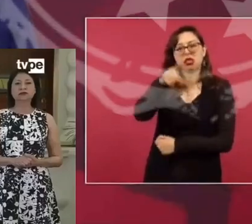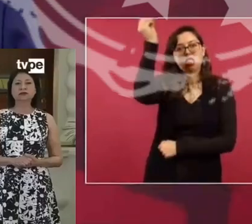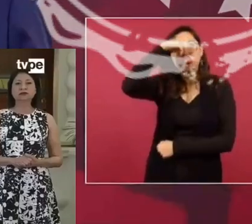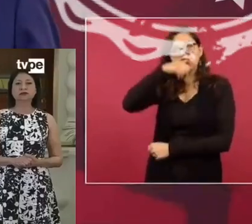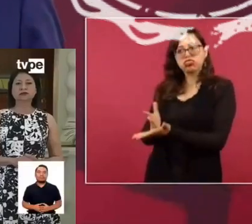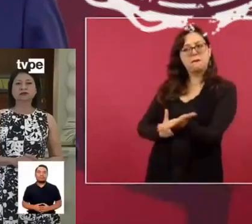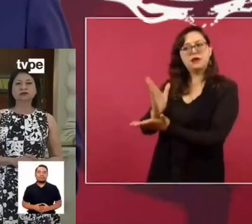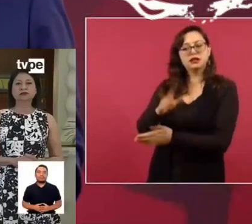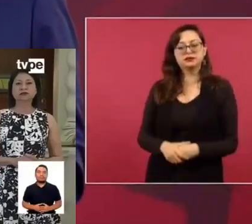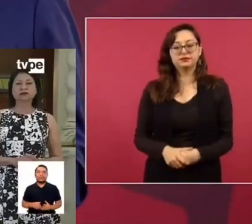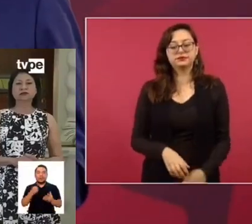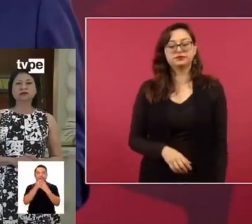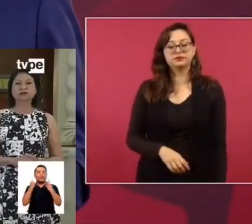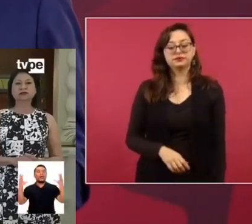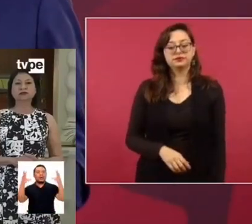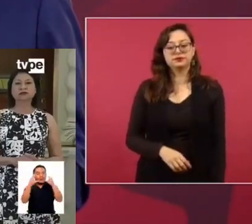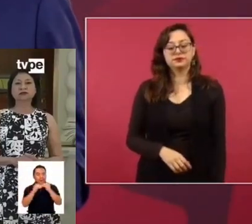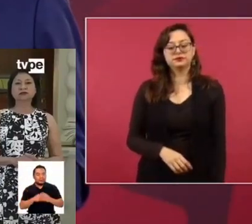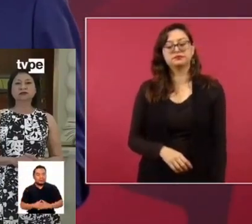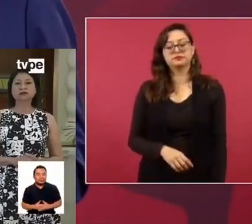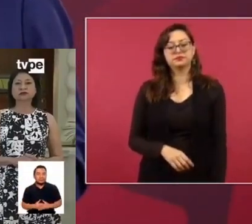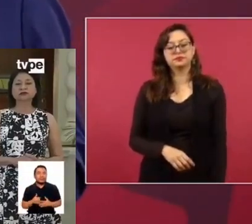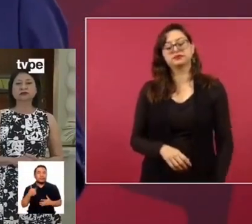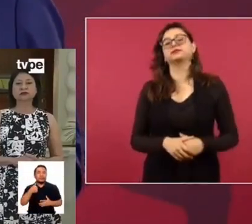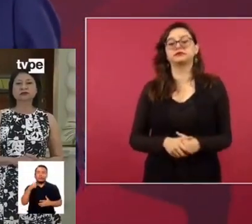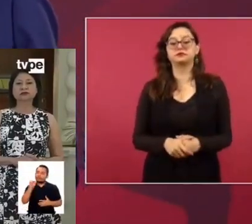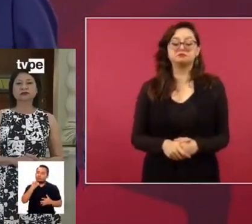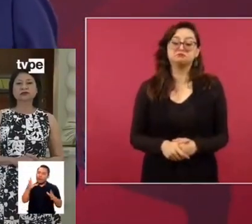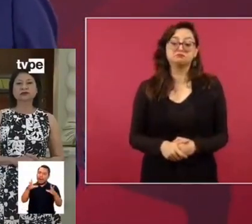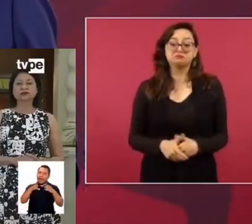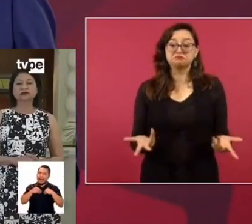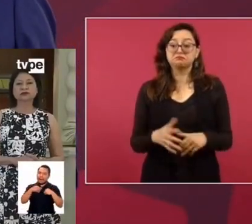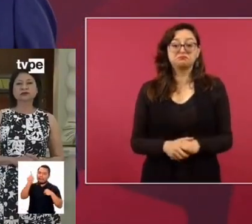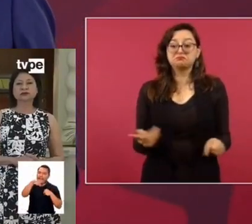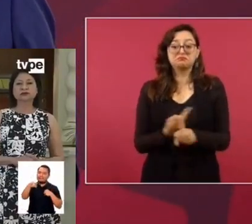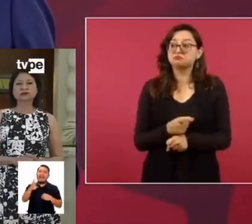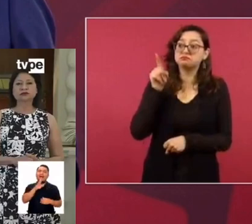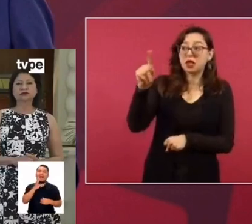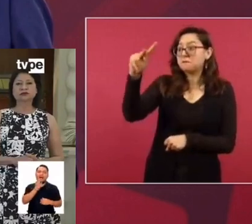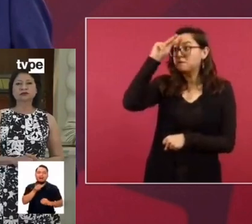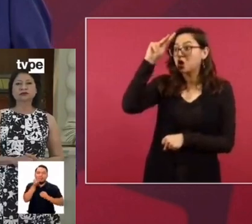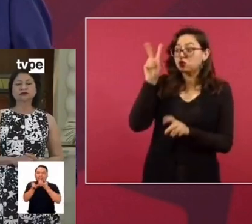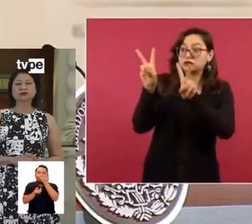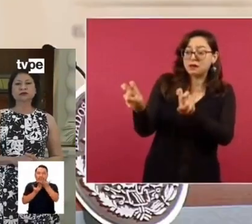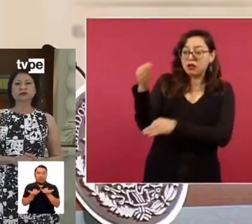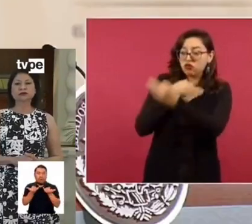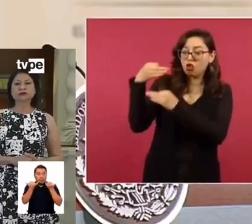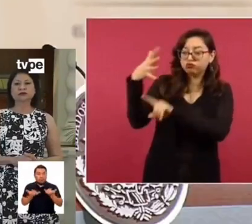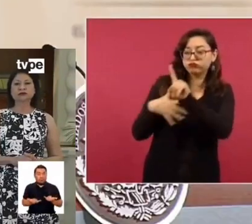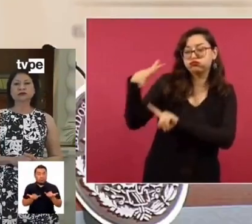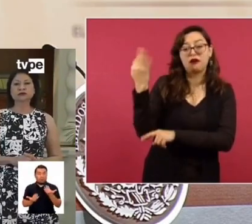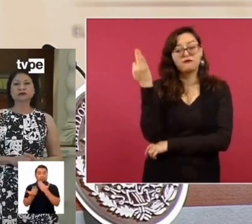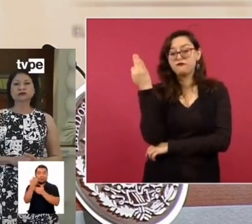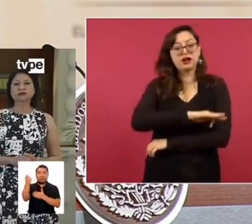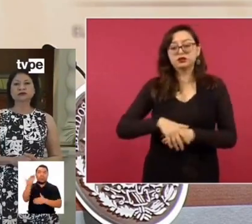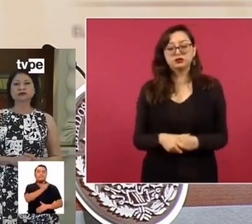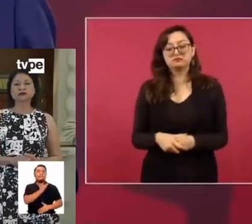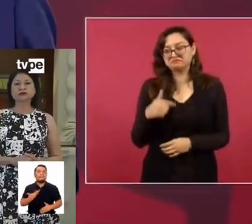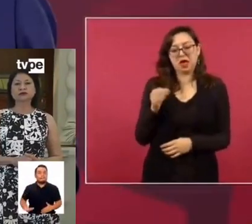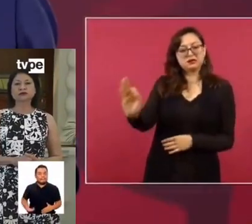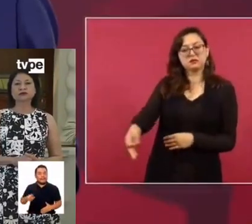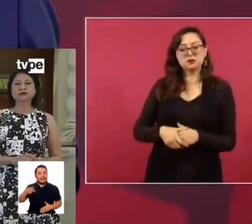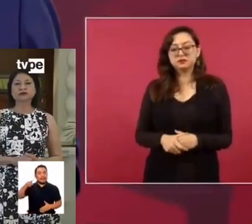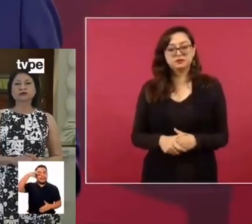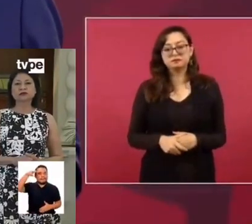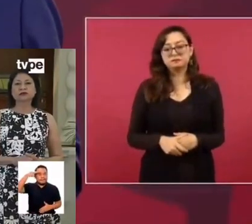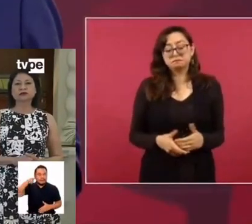Nosotros no aceptamos toda la farsa que ha significado la destitución del presidente Pedro Castillo.